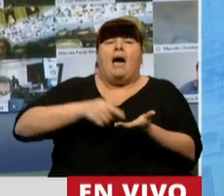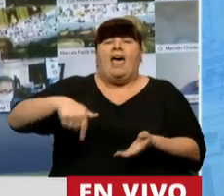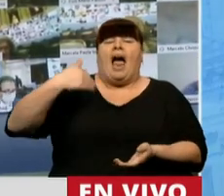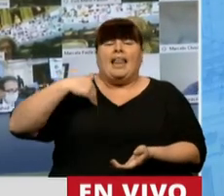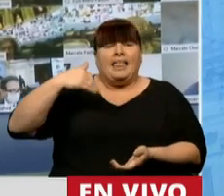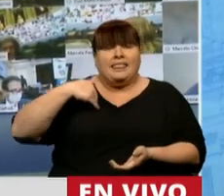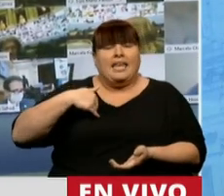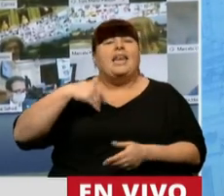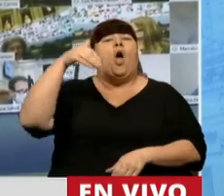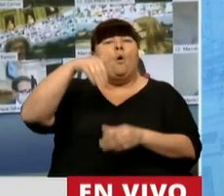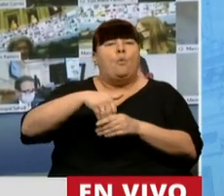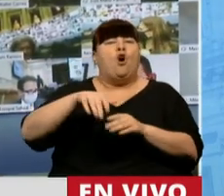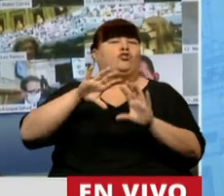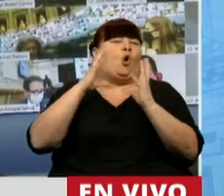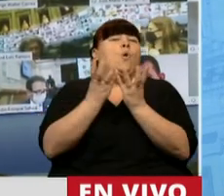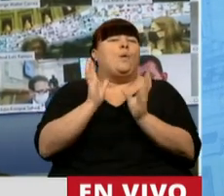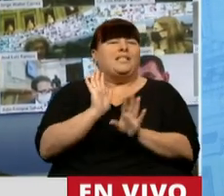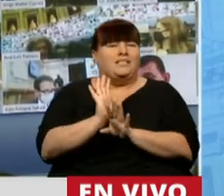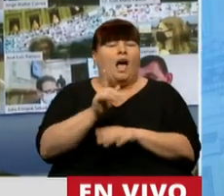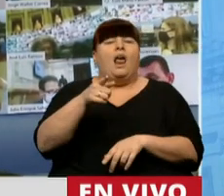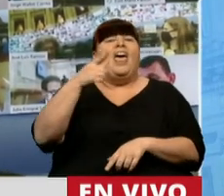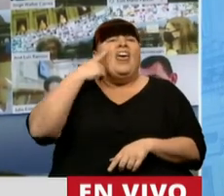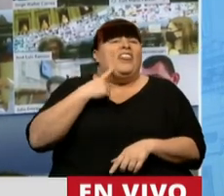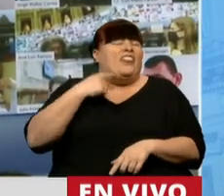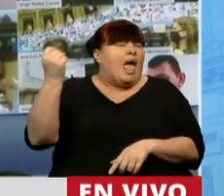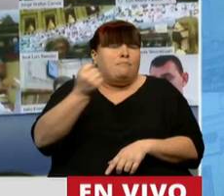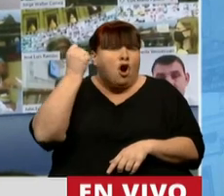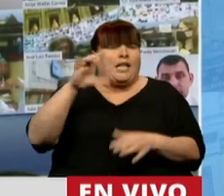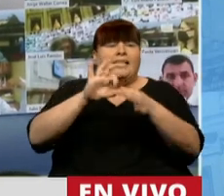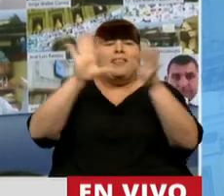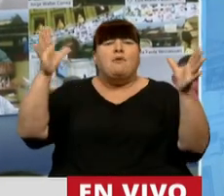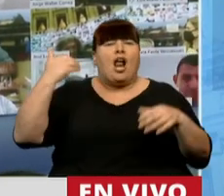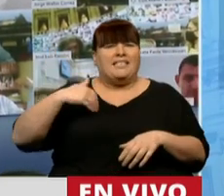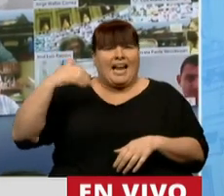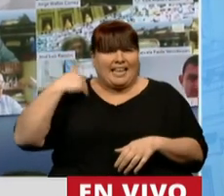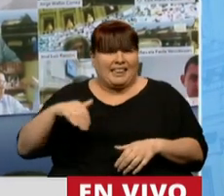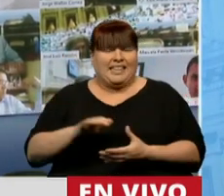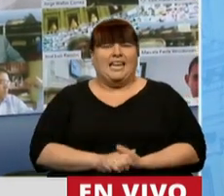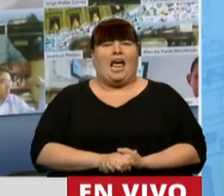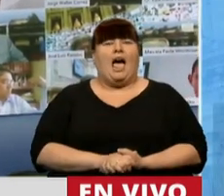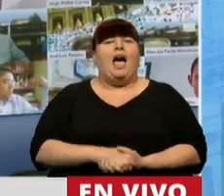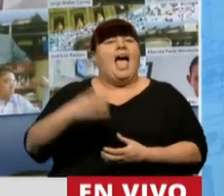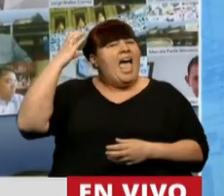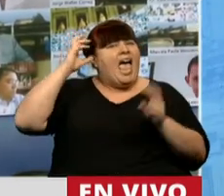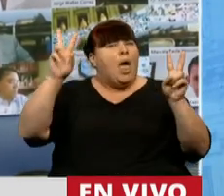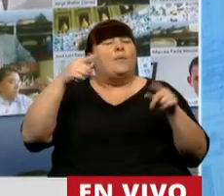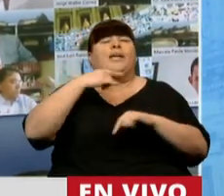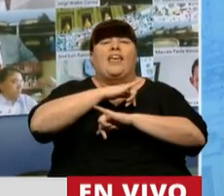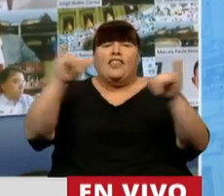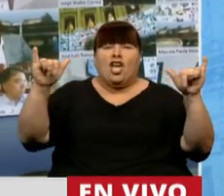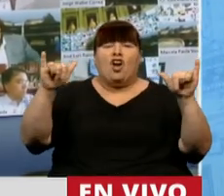nuestro país el sufragio universal. Ese día histórico para la democracia argentina, Evita exclamó,